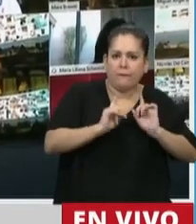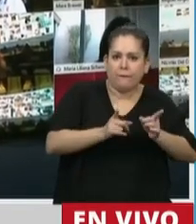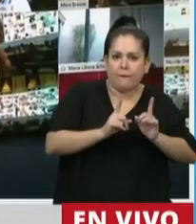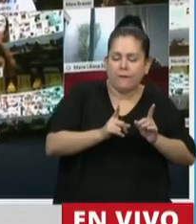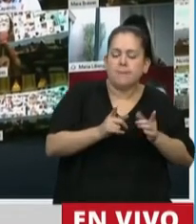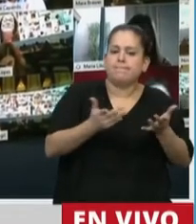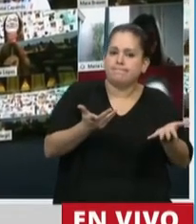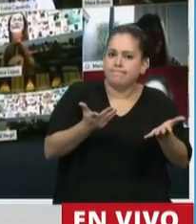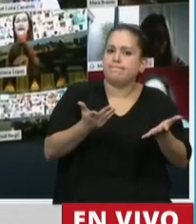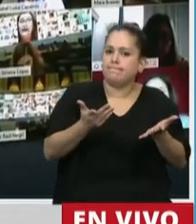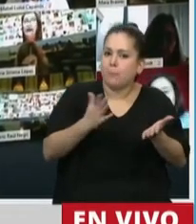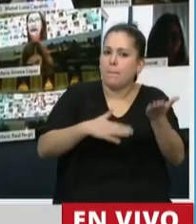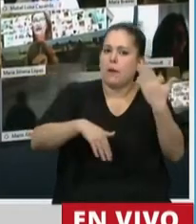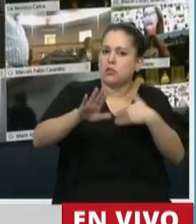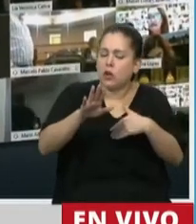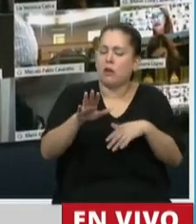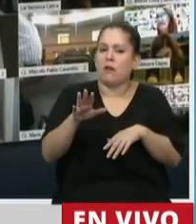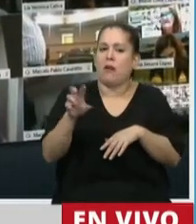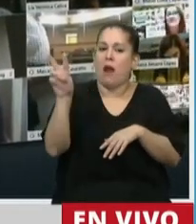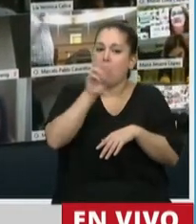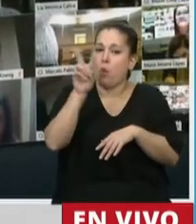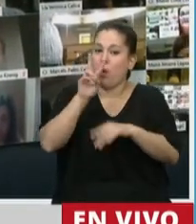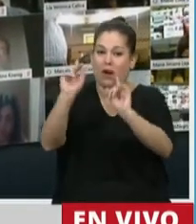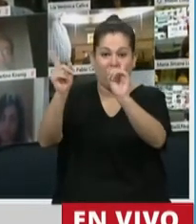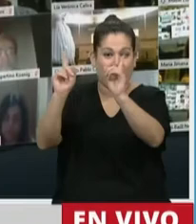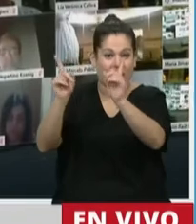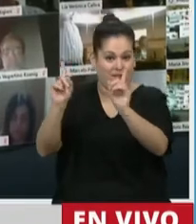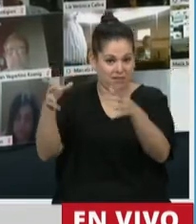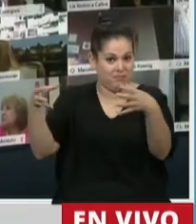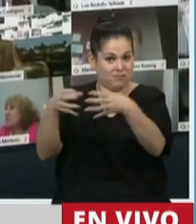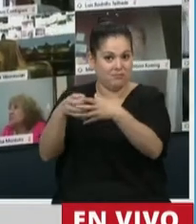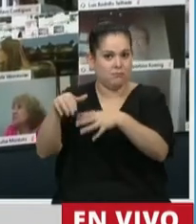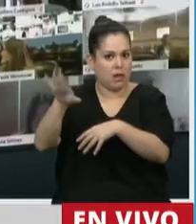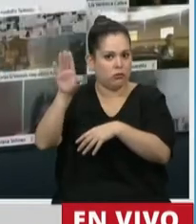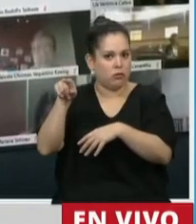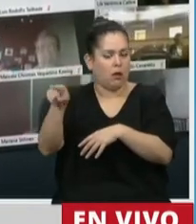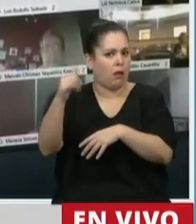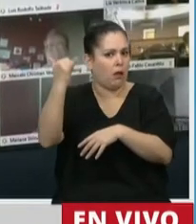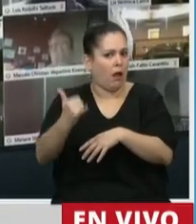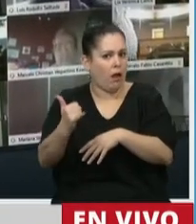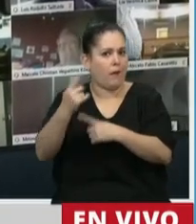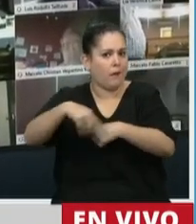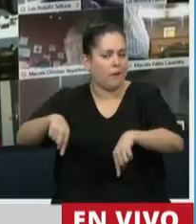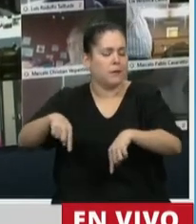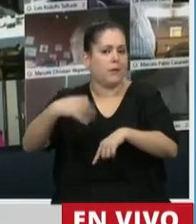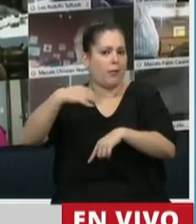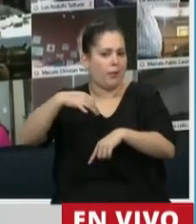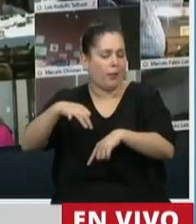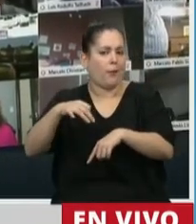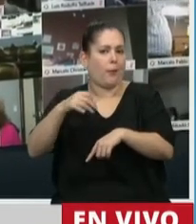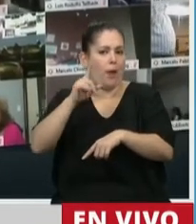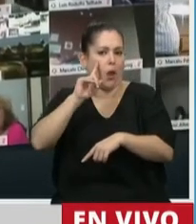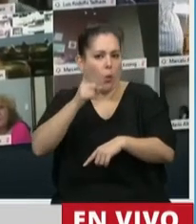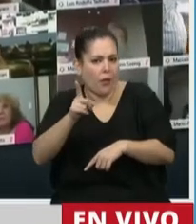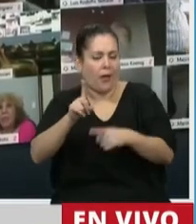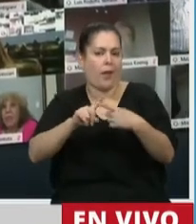colectivo que es mayoritariamente femenino de la docencia, también tenemos las cuestiones de cuidado y las